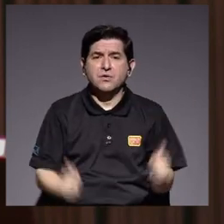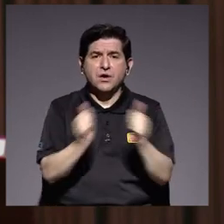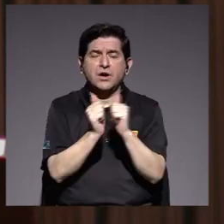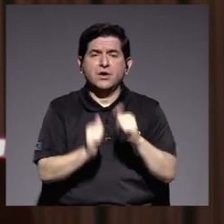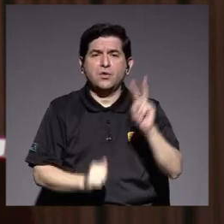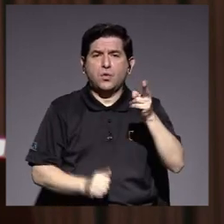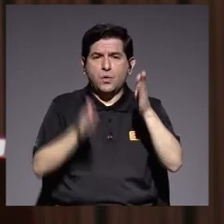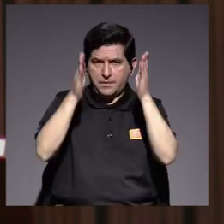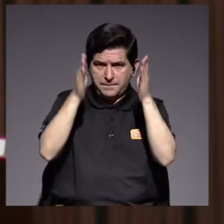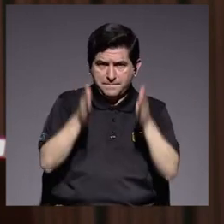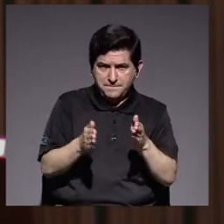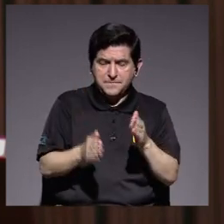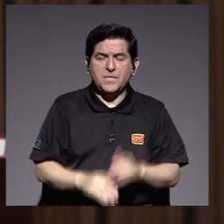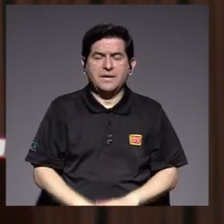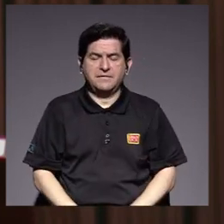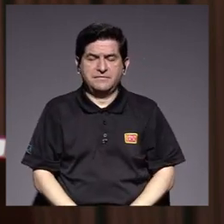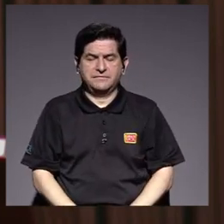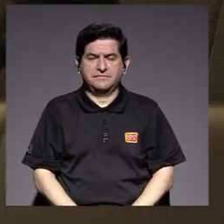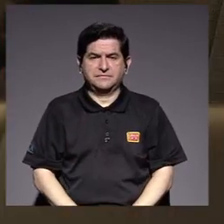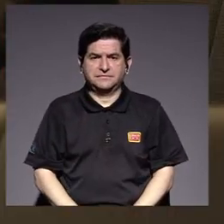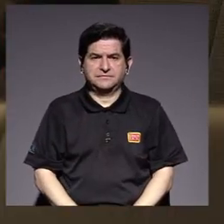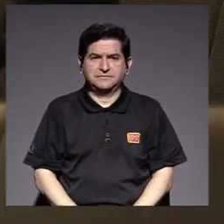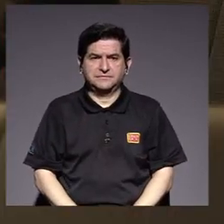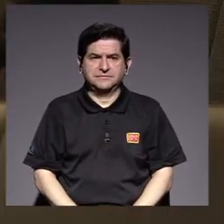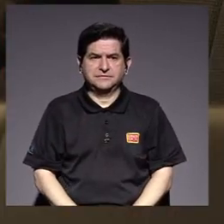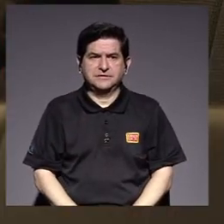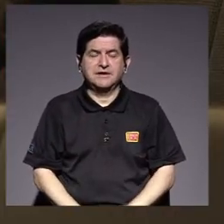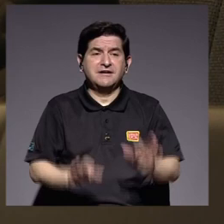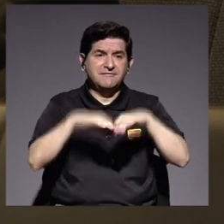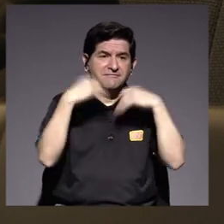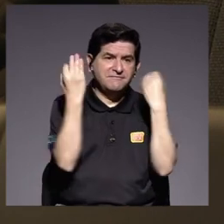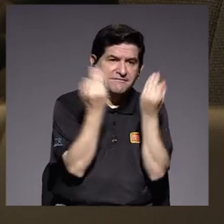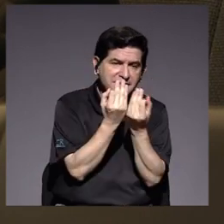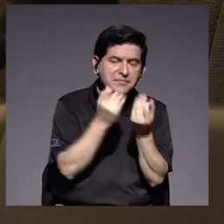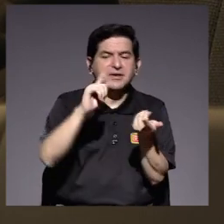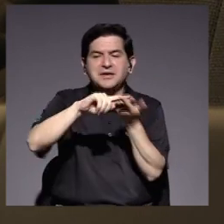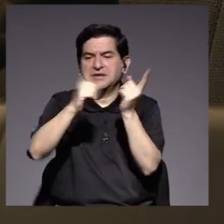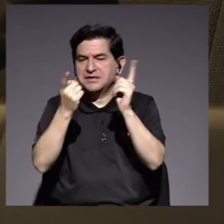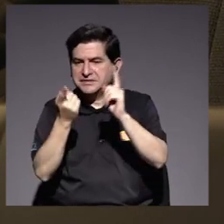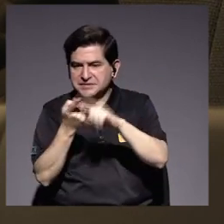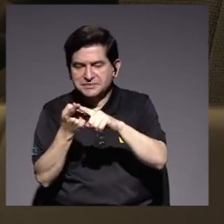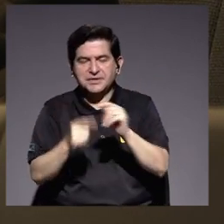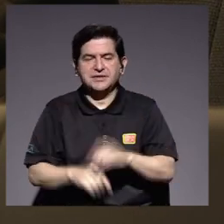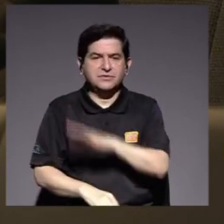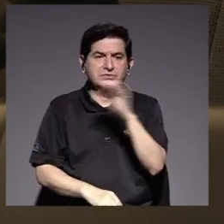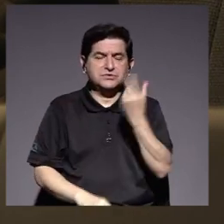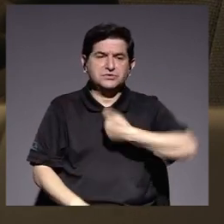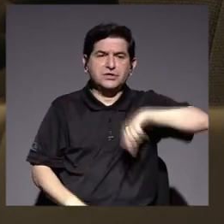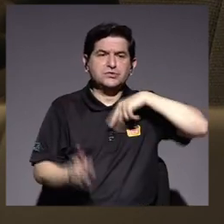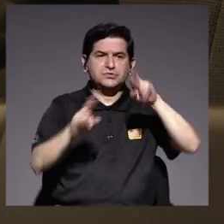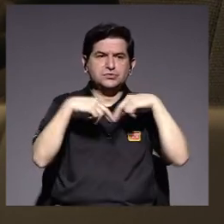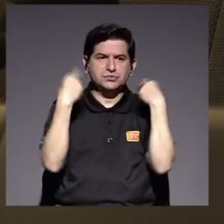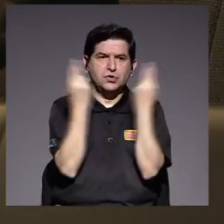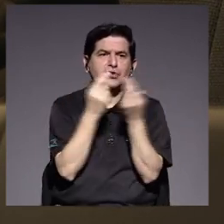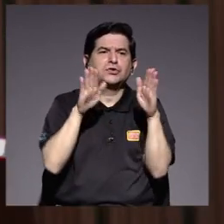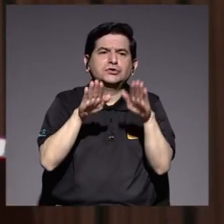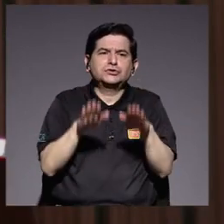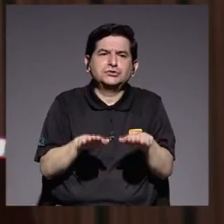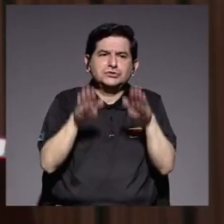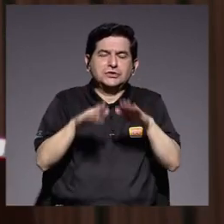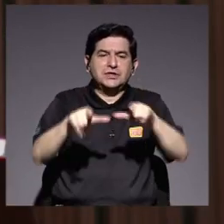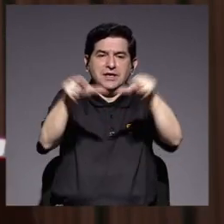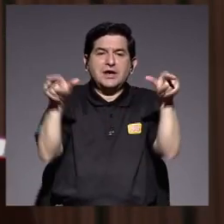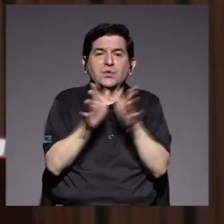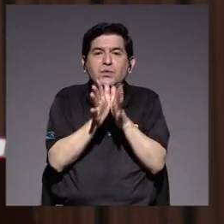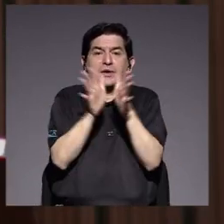colegas y nuestros colegas, nuestras familias y amistades, y el poder reunirnos con tranquilidad en